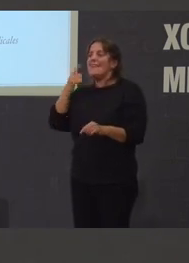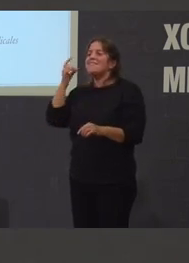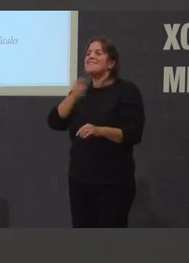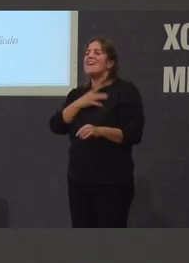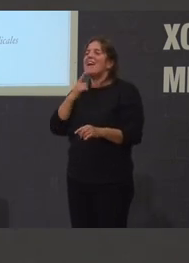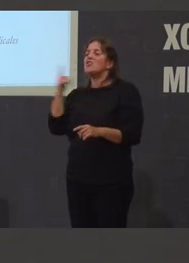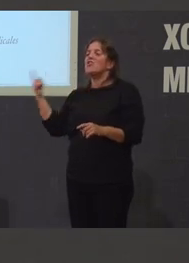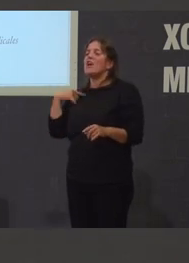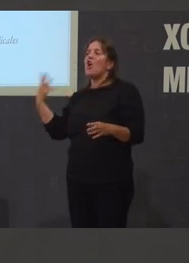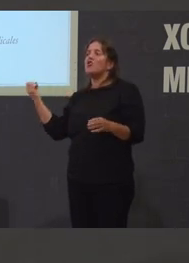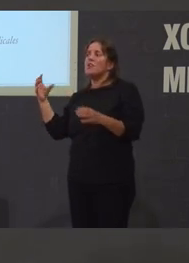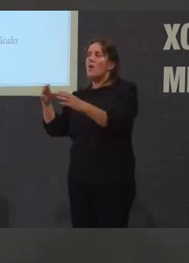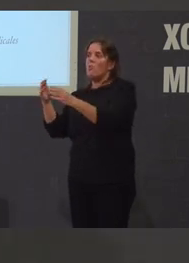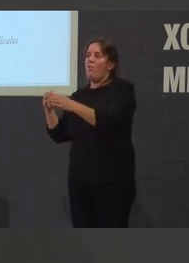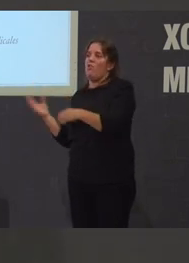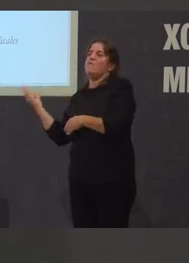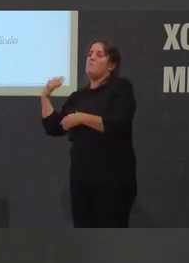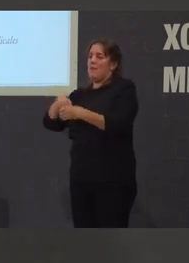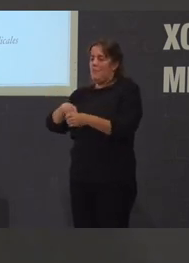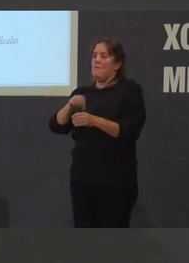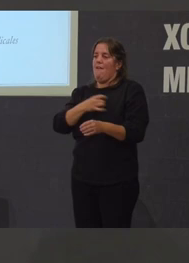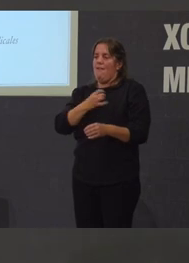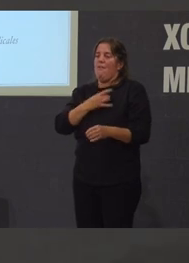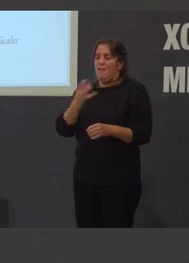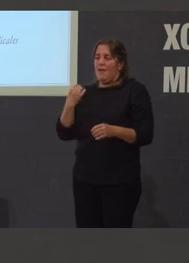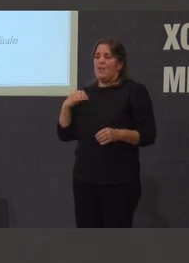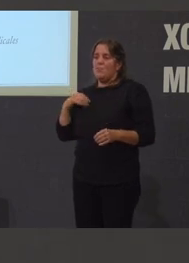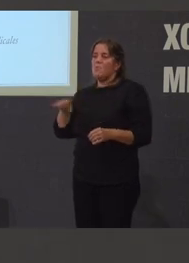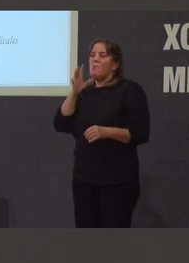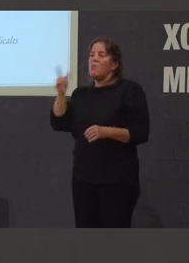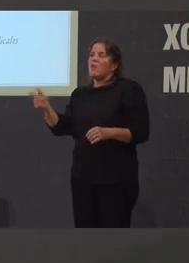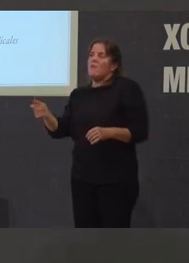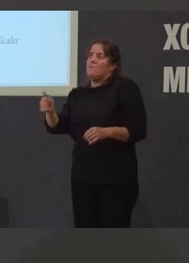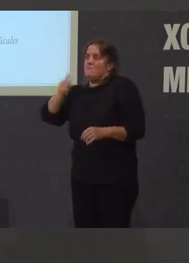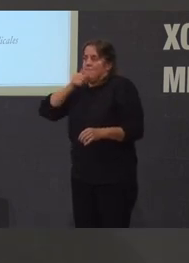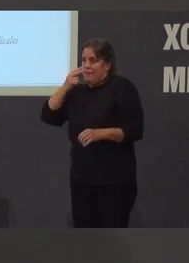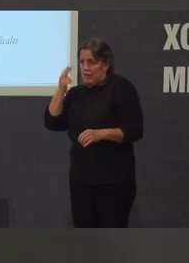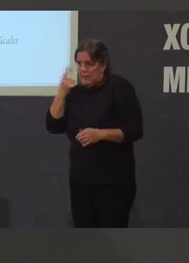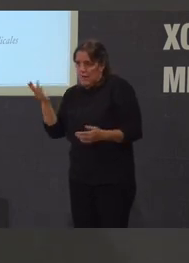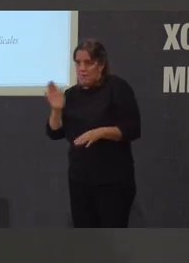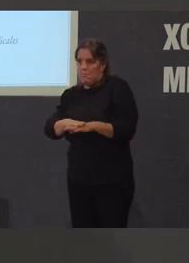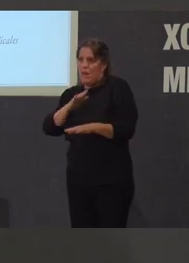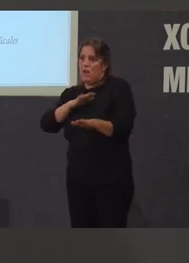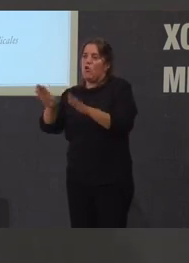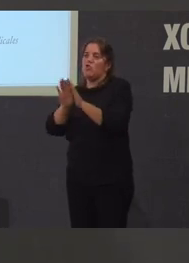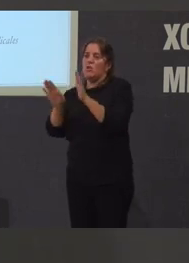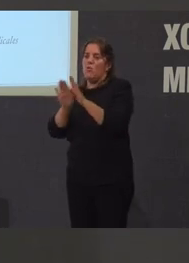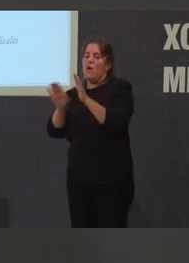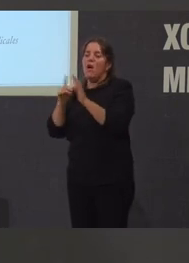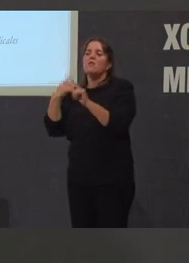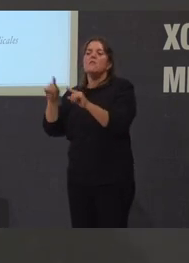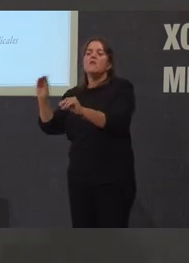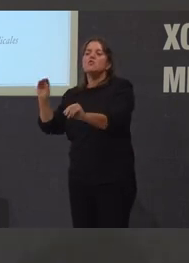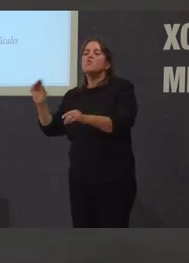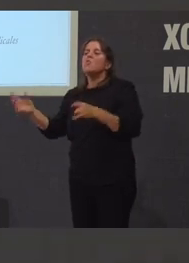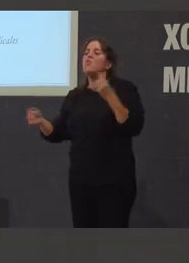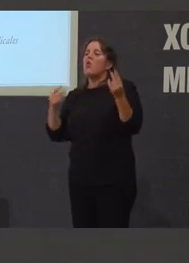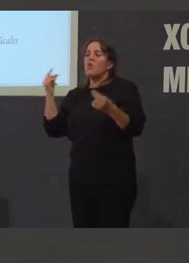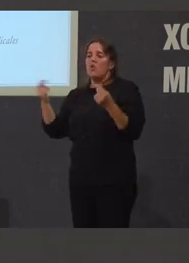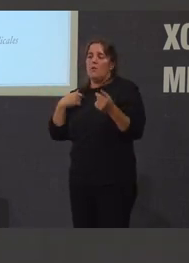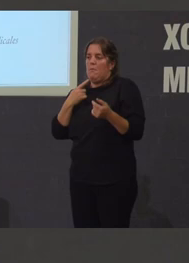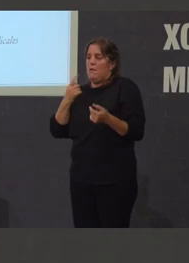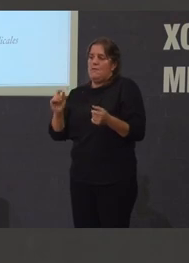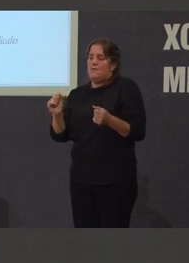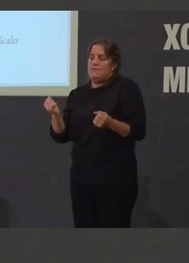moitas outras agrupacións porque obviamente con viñales para manter a súa actividade folclórica para sobrevivir ao poque